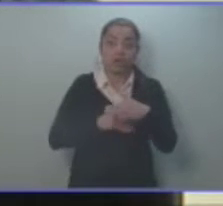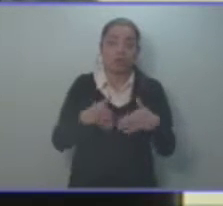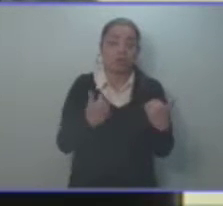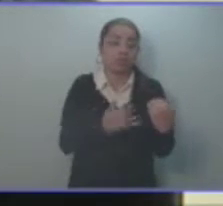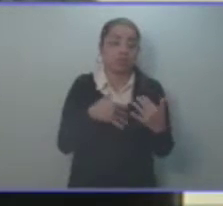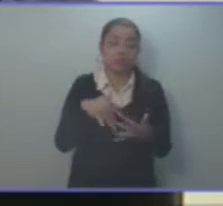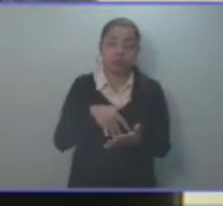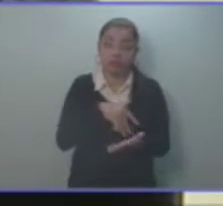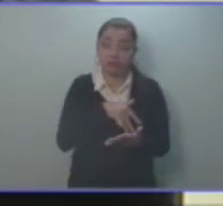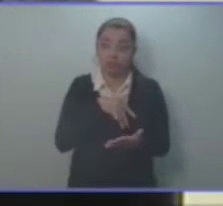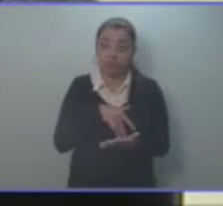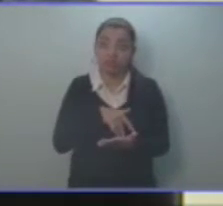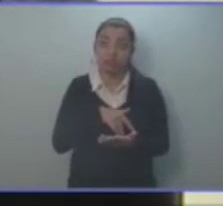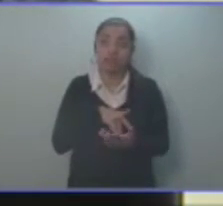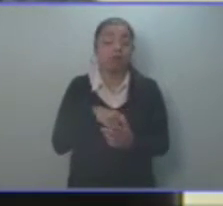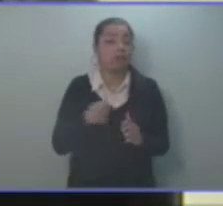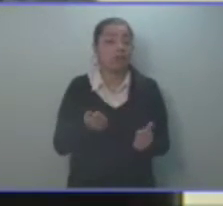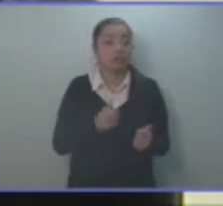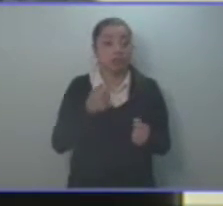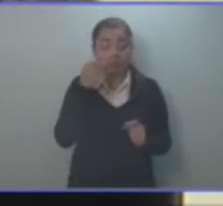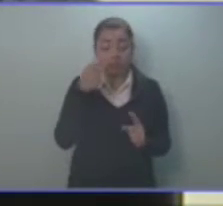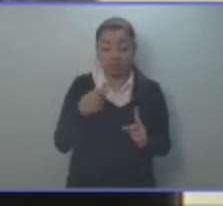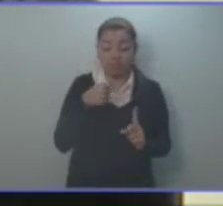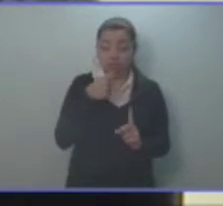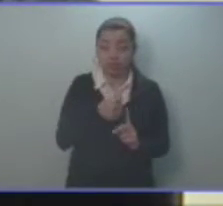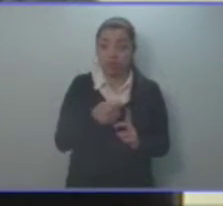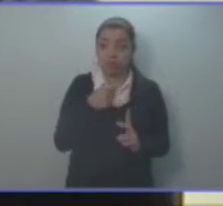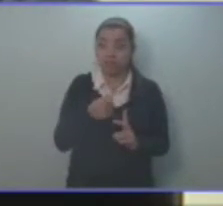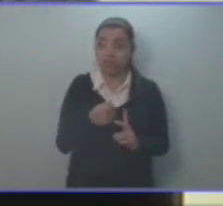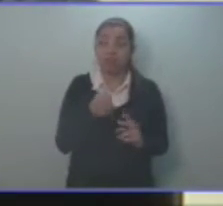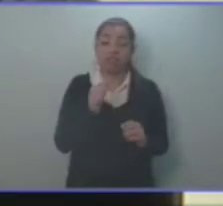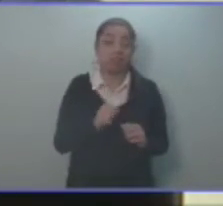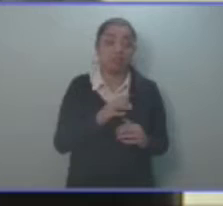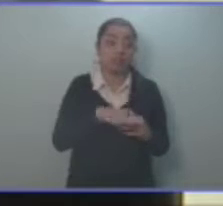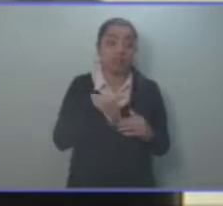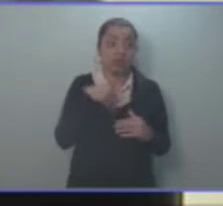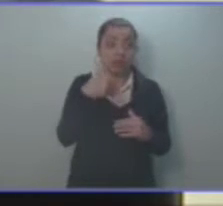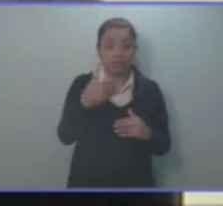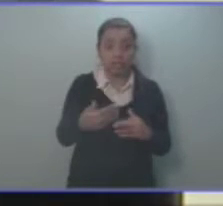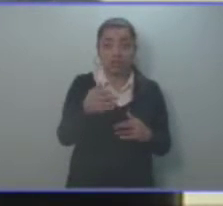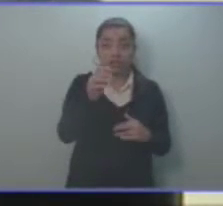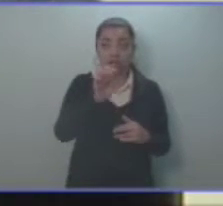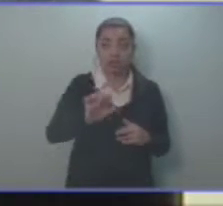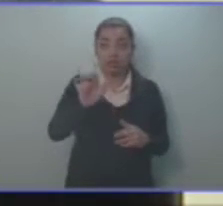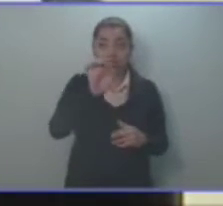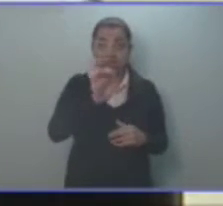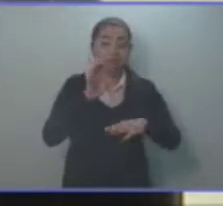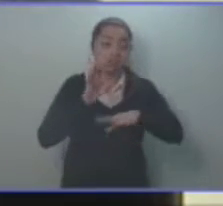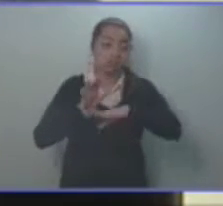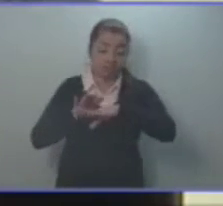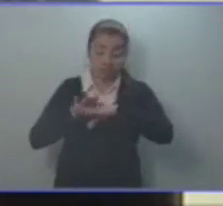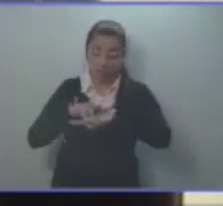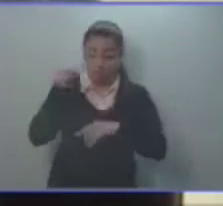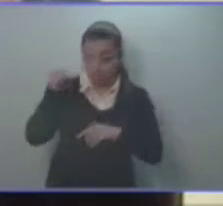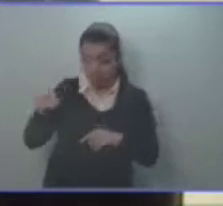solicitantes cuyos compensaciones salariales serán cubiertas en el siguiente ejercicio fiscal, quienes deberán